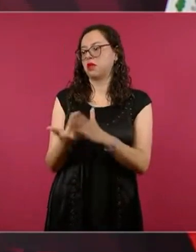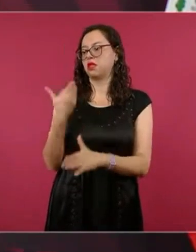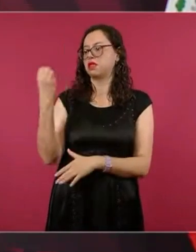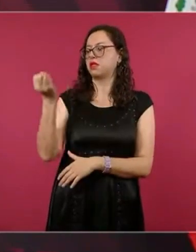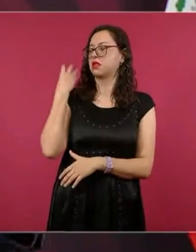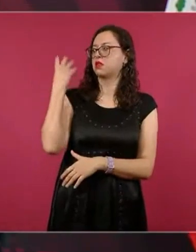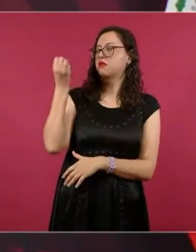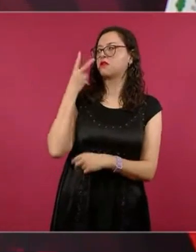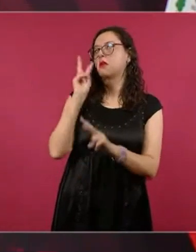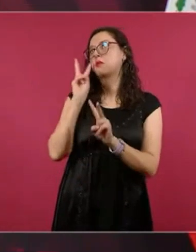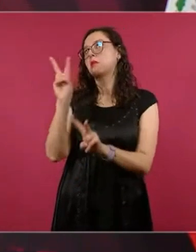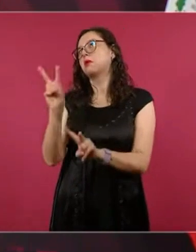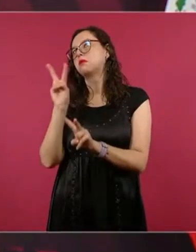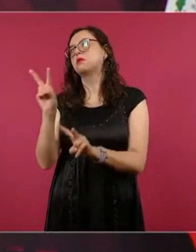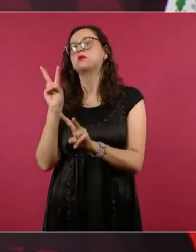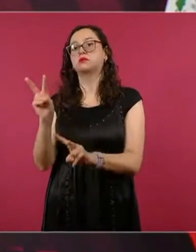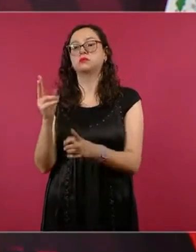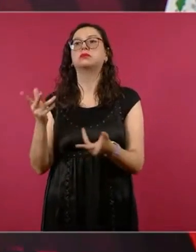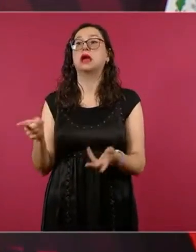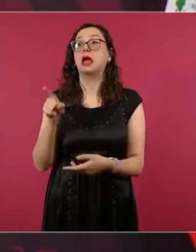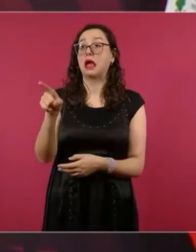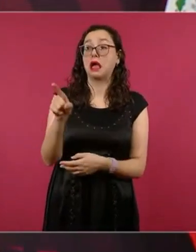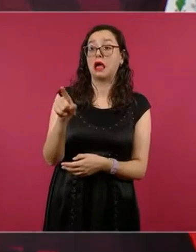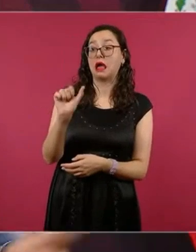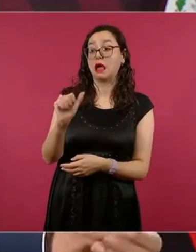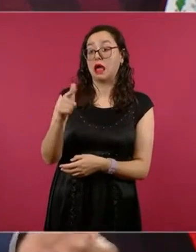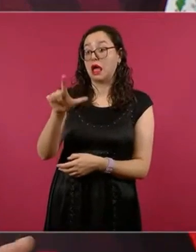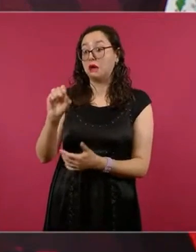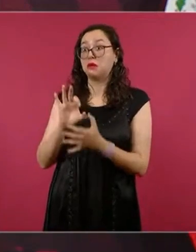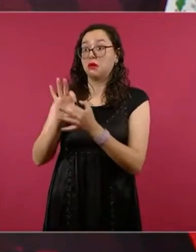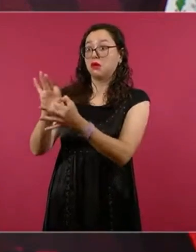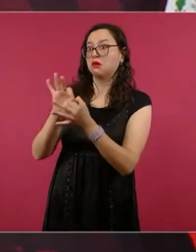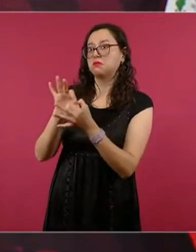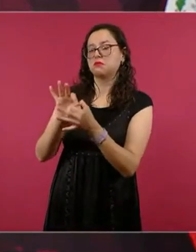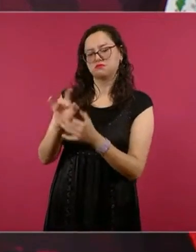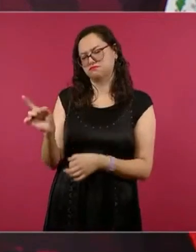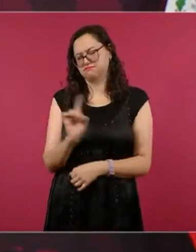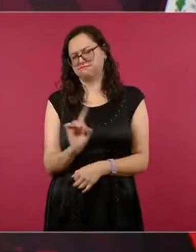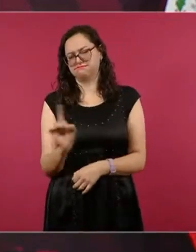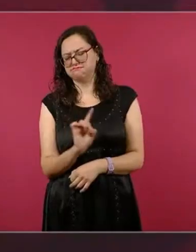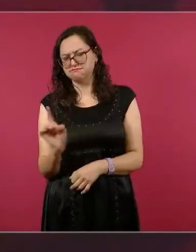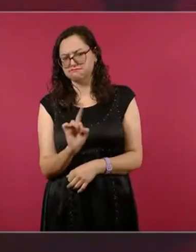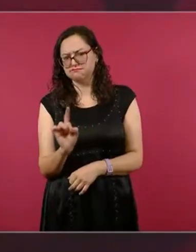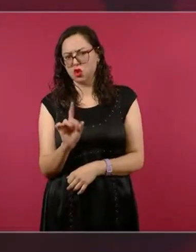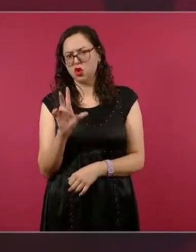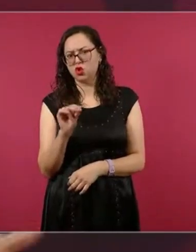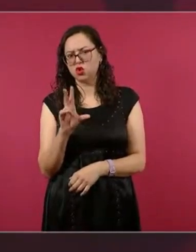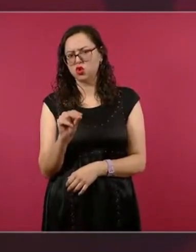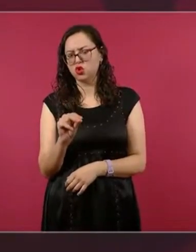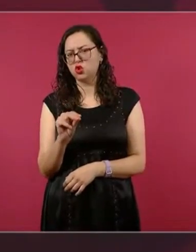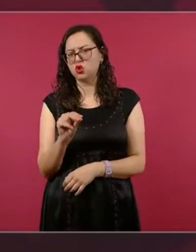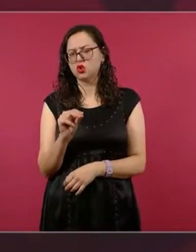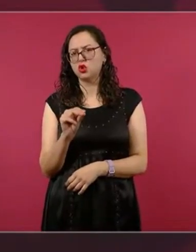simpatice con nosotros o